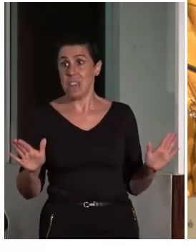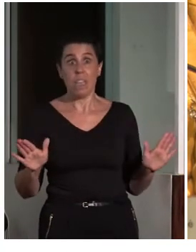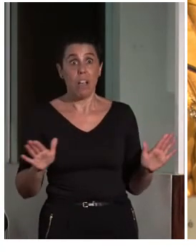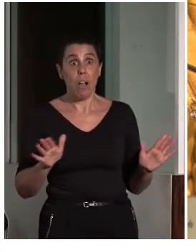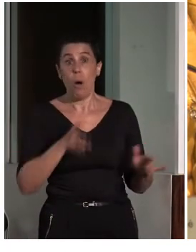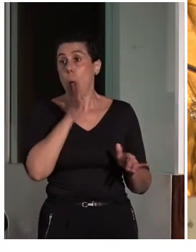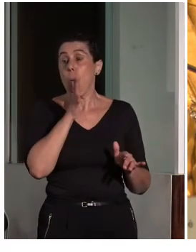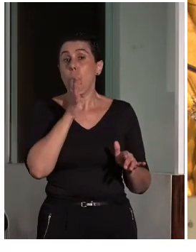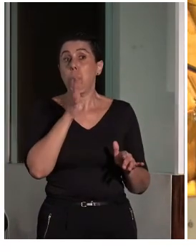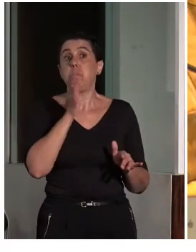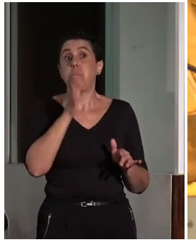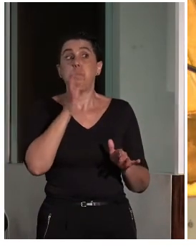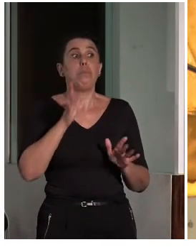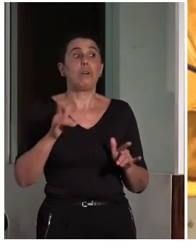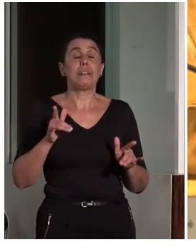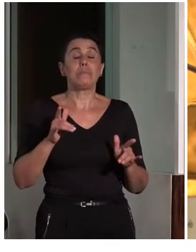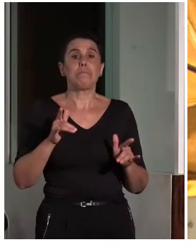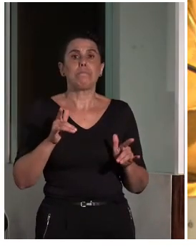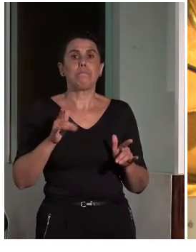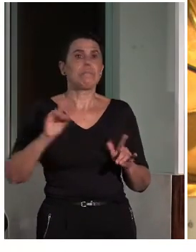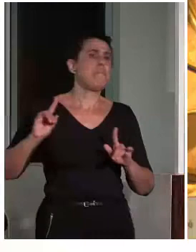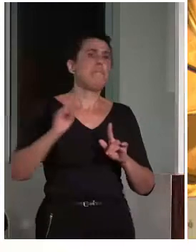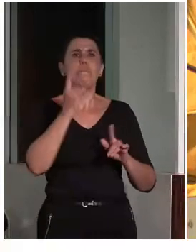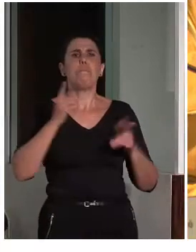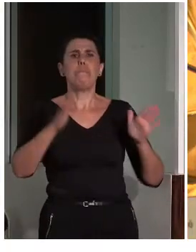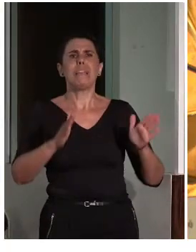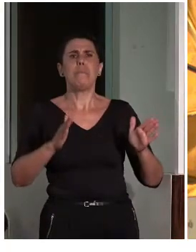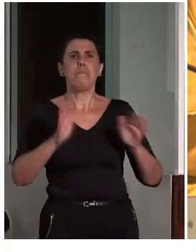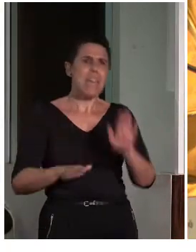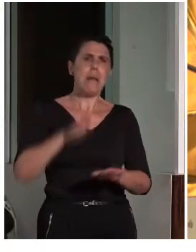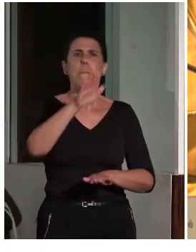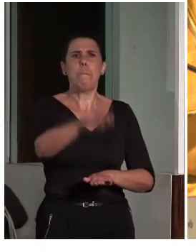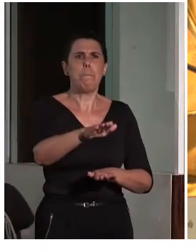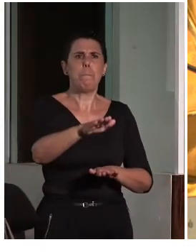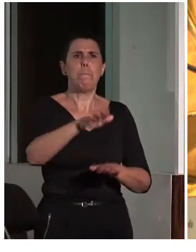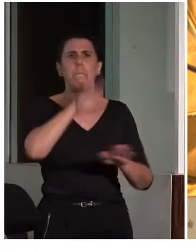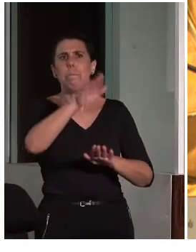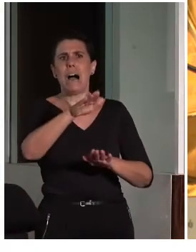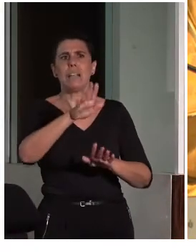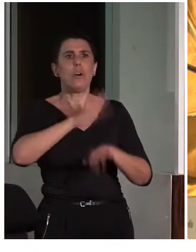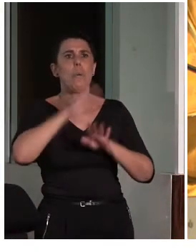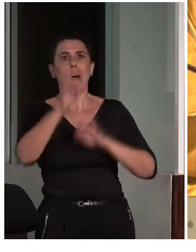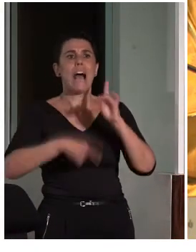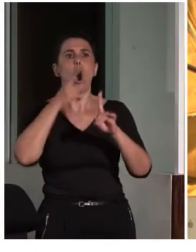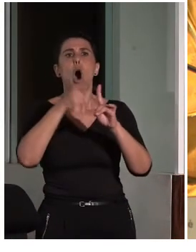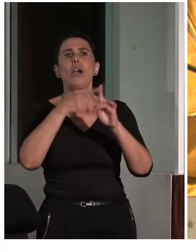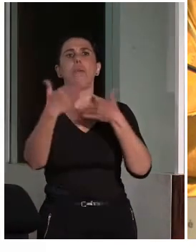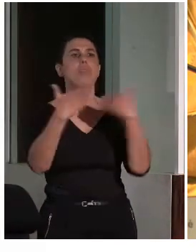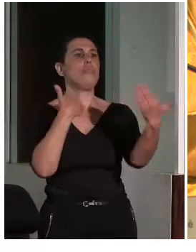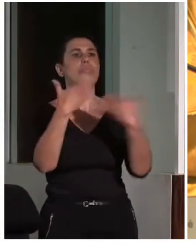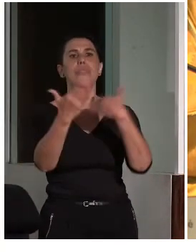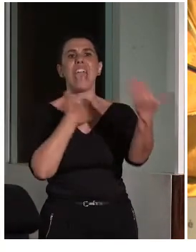fase para entrar en un camino del diálogo y crear espacios